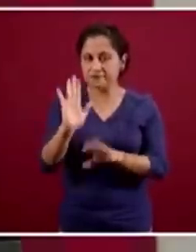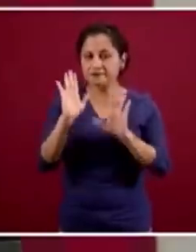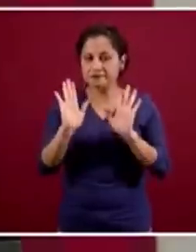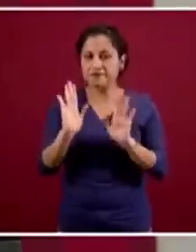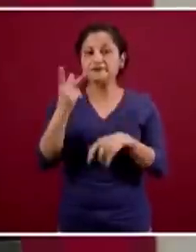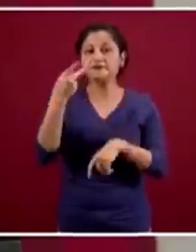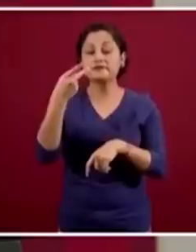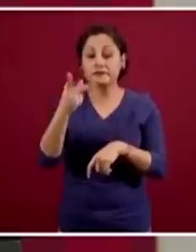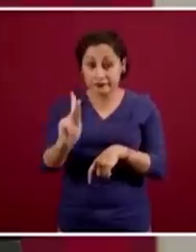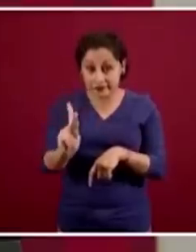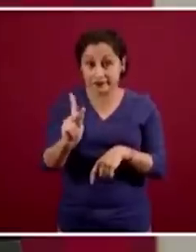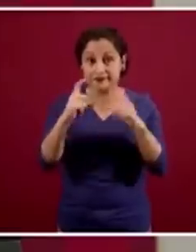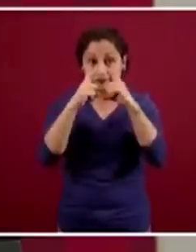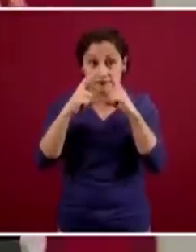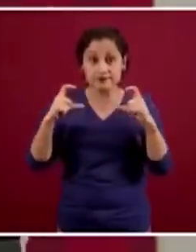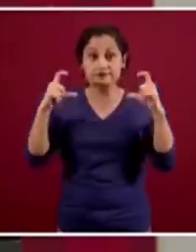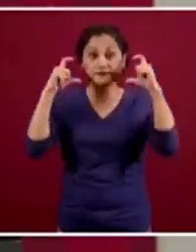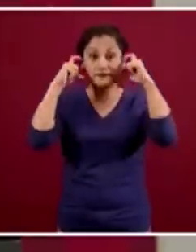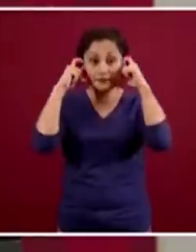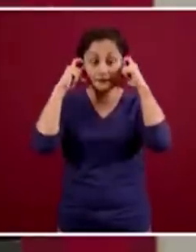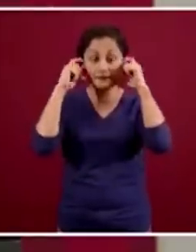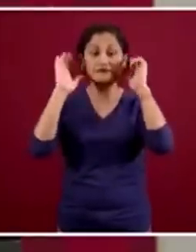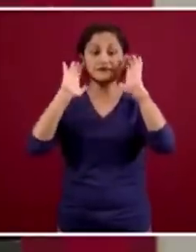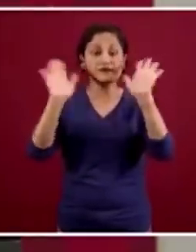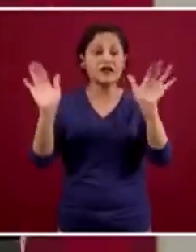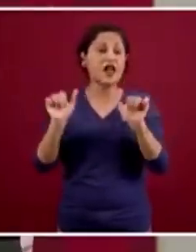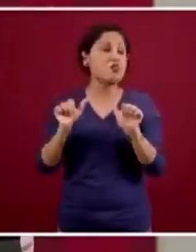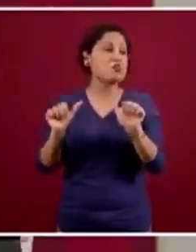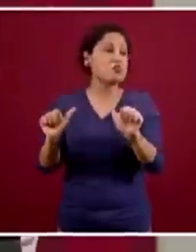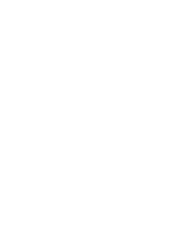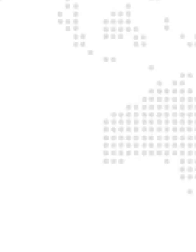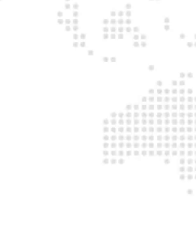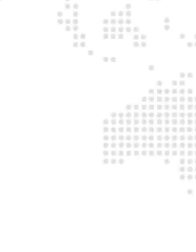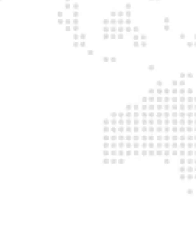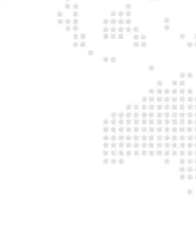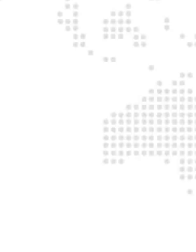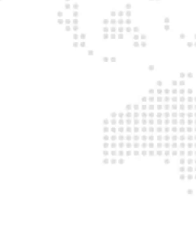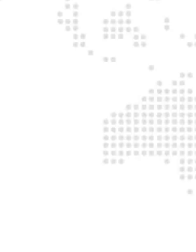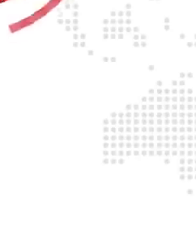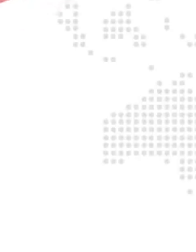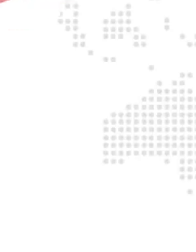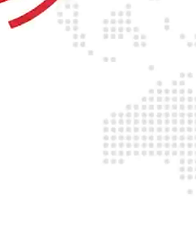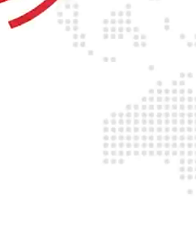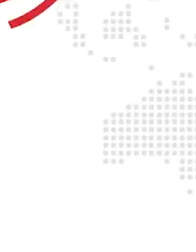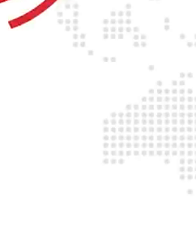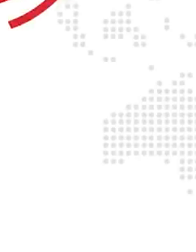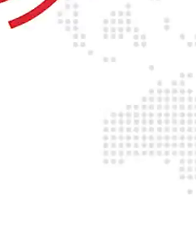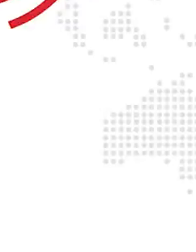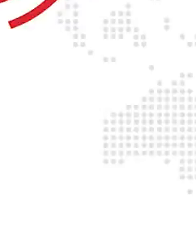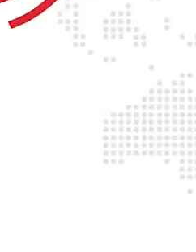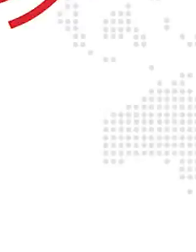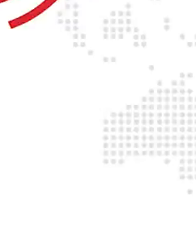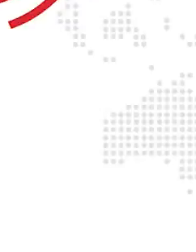específica entre la nariz y la boca, ya estamos protegidos, porque no es el caso. ¡Gracias!